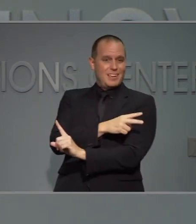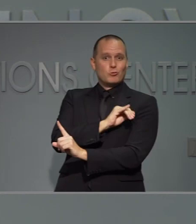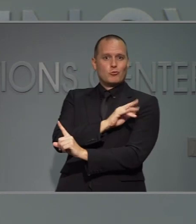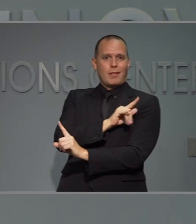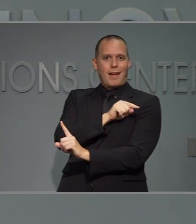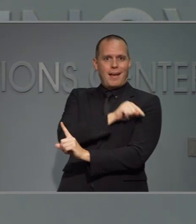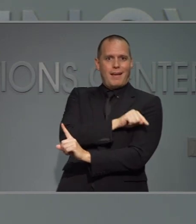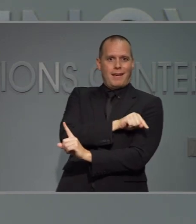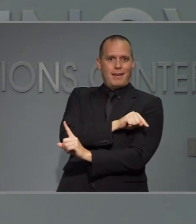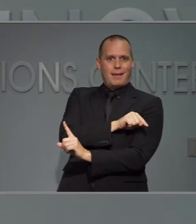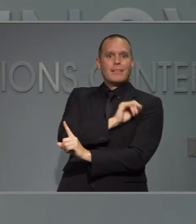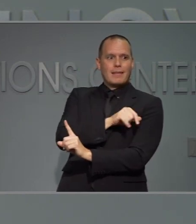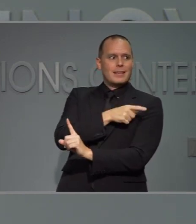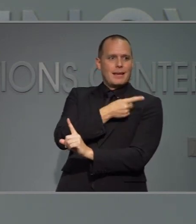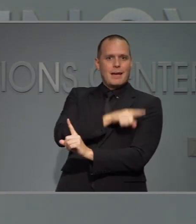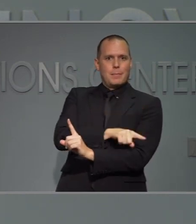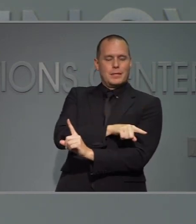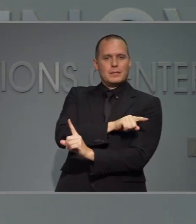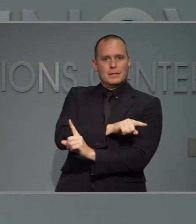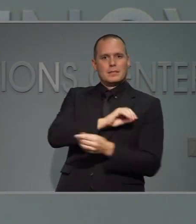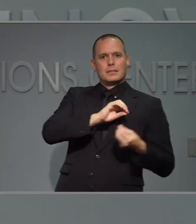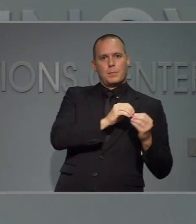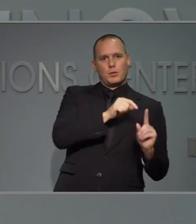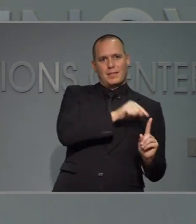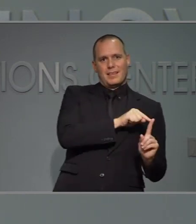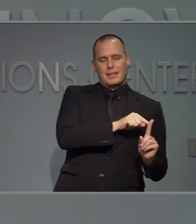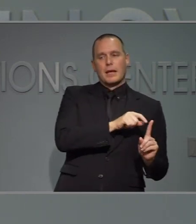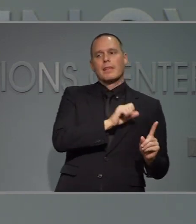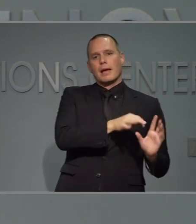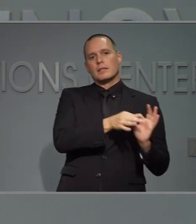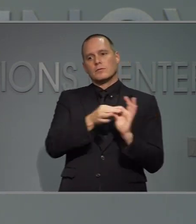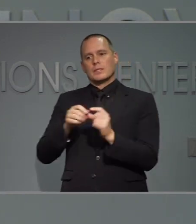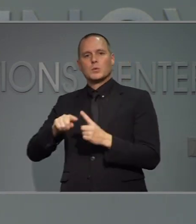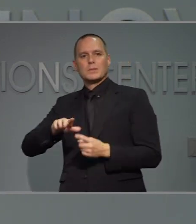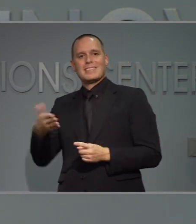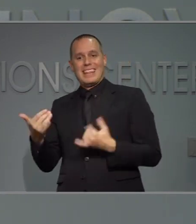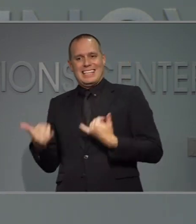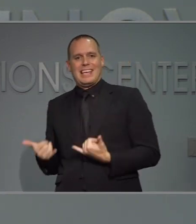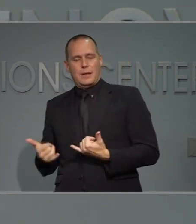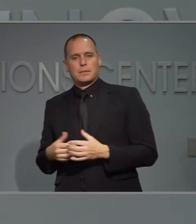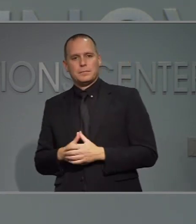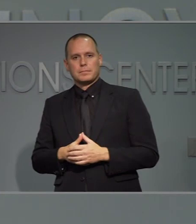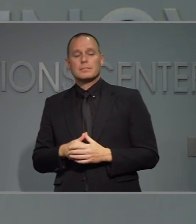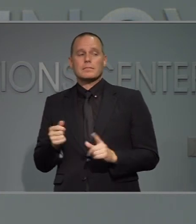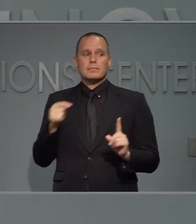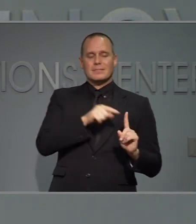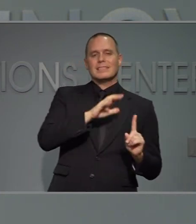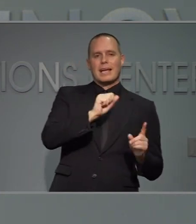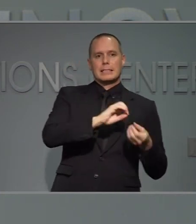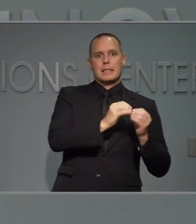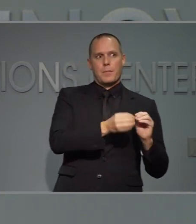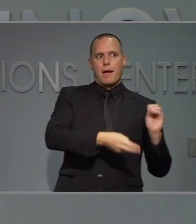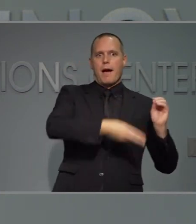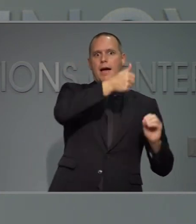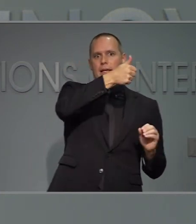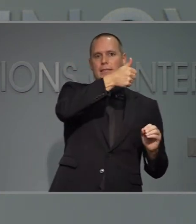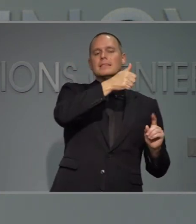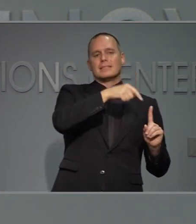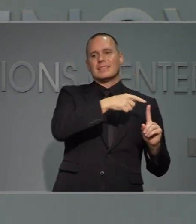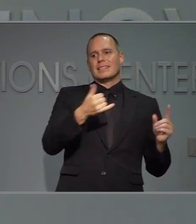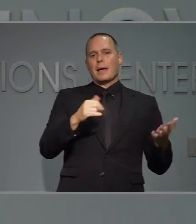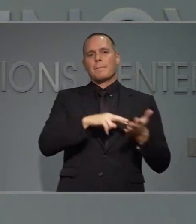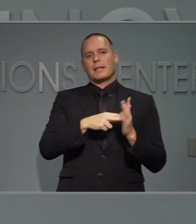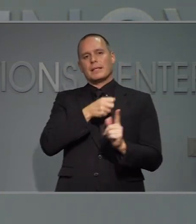del Norte en julio nosotros sabemos por qué lo vimos en las métricas que le enseñe cuando tuvimos el mayor número de casos.